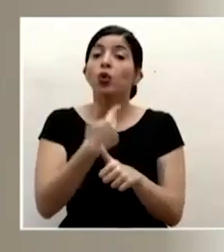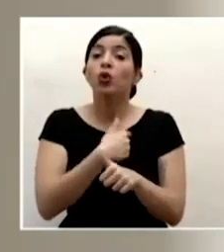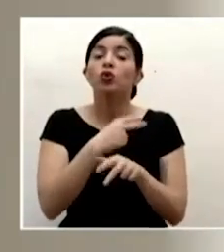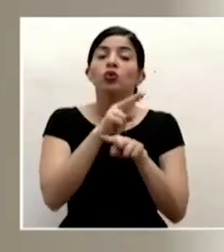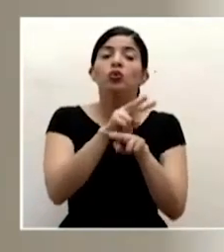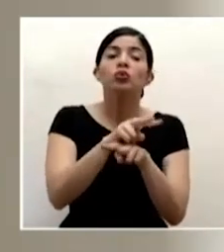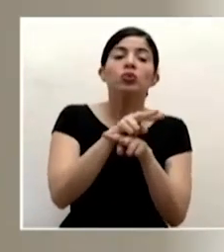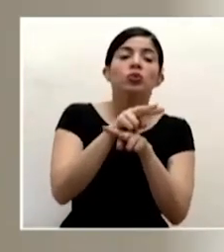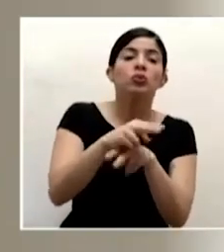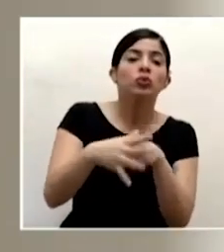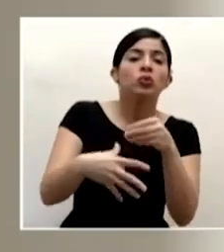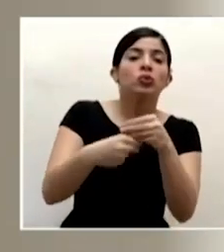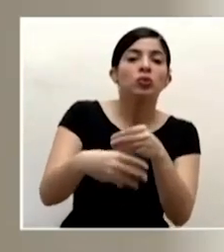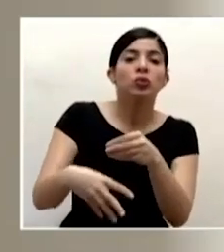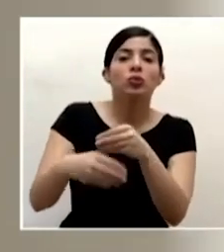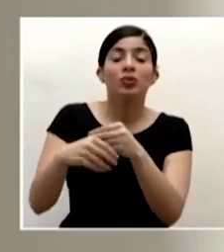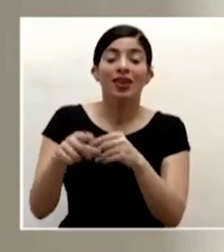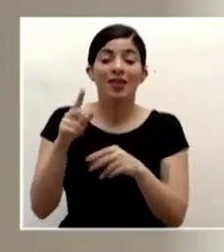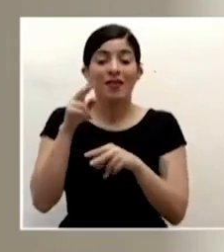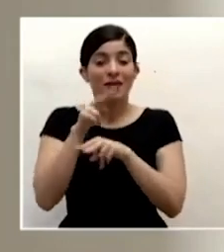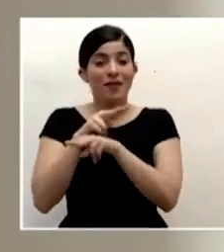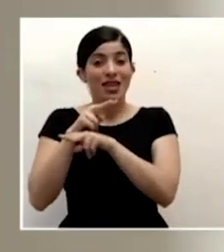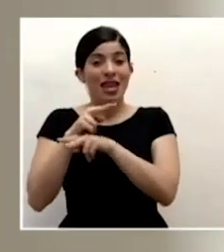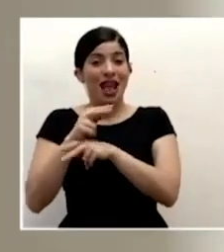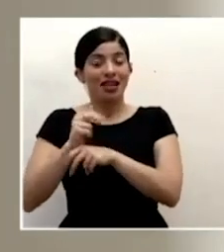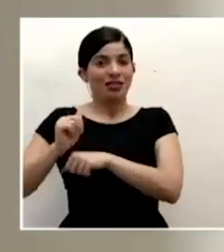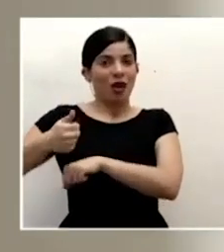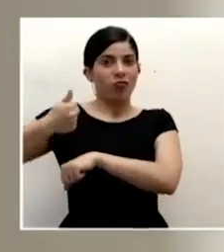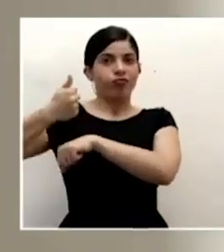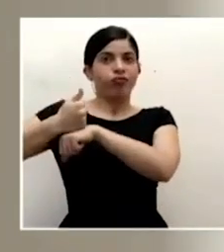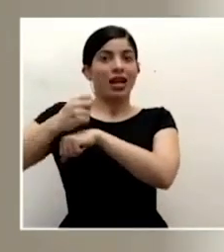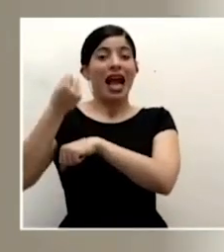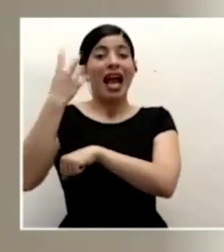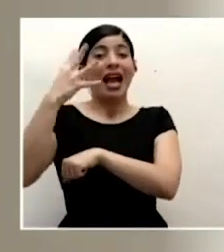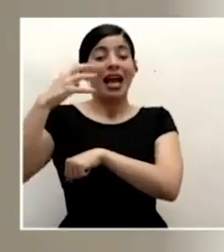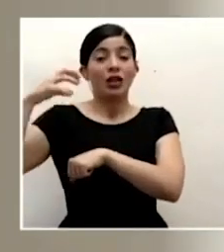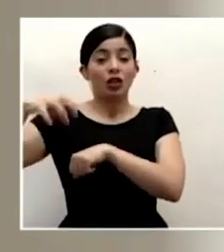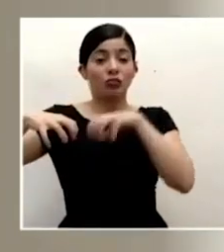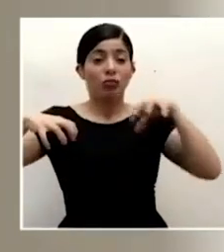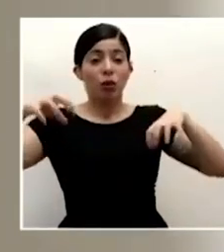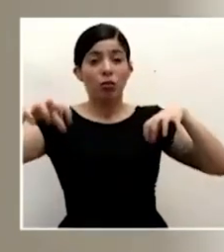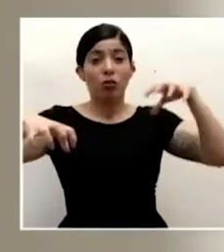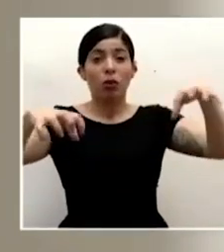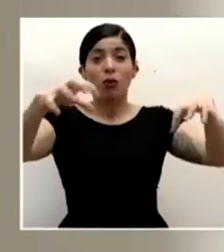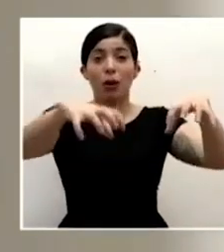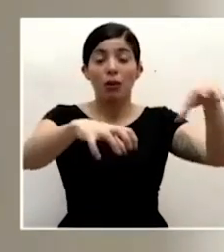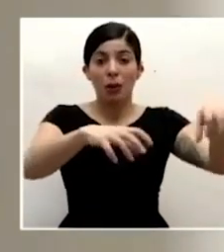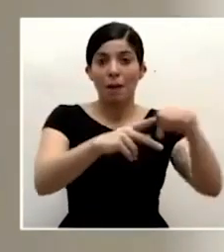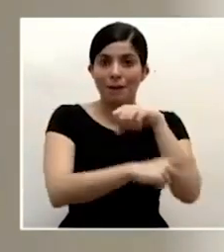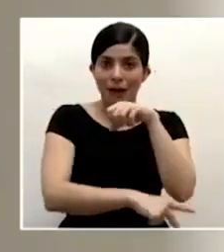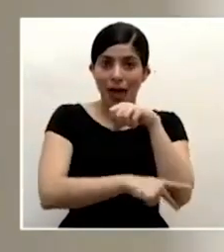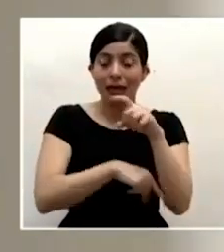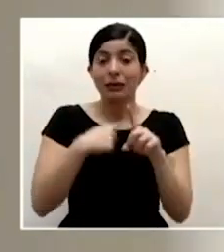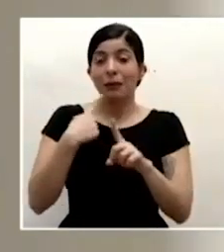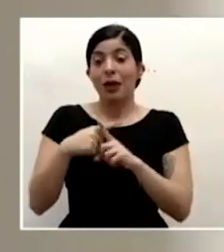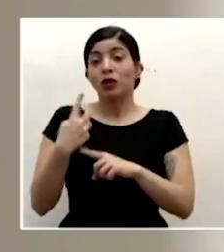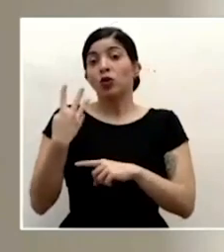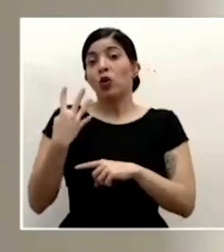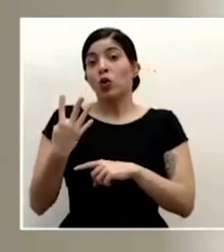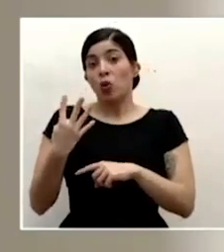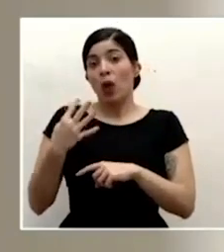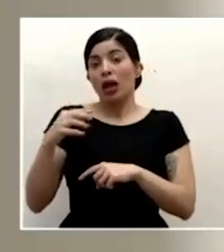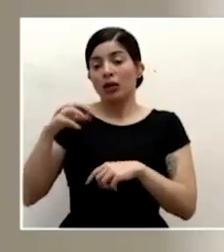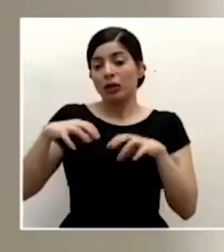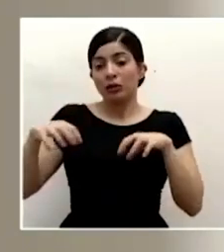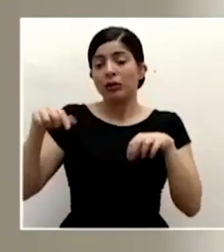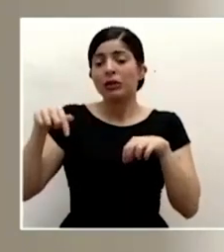vigilancia sentinela en la 14 diferentes puntos del país más cuatro sitios que envían todas las infusiones respiratorias agudas